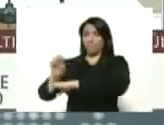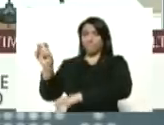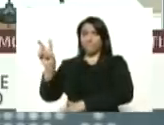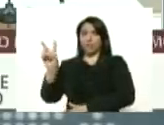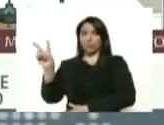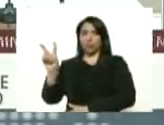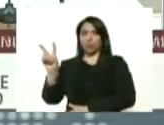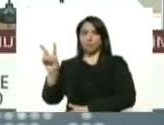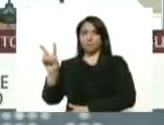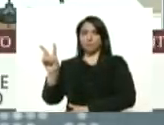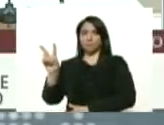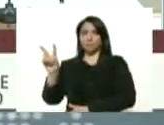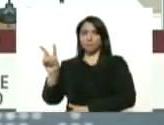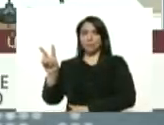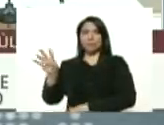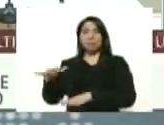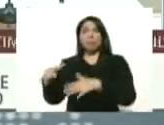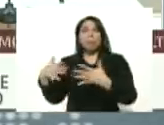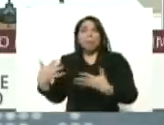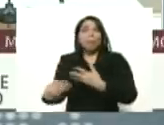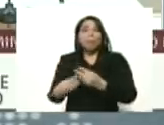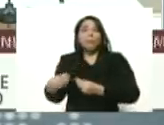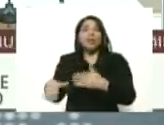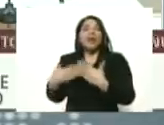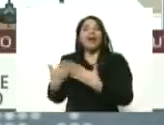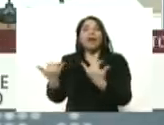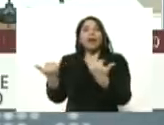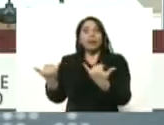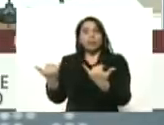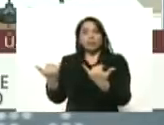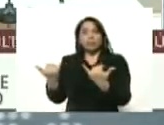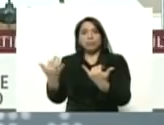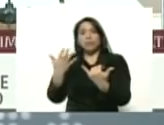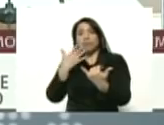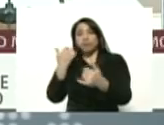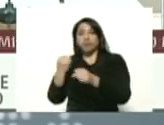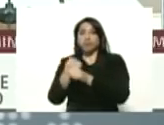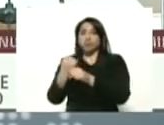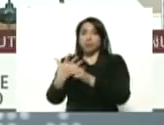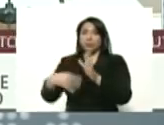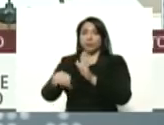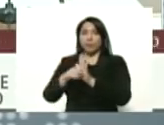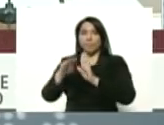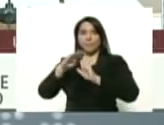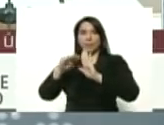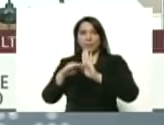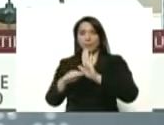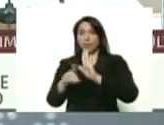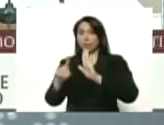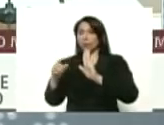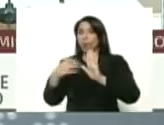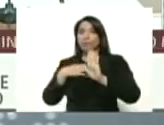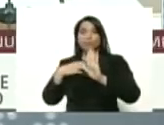¿qué hemos hecho hasta ahora? en lo laboral se ratificó la medida de inamovilidad laboral hasta el 31 de